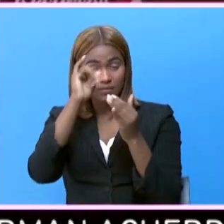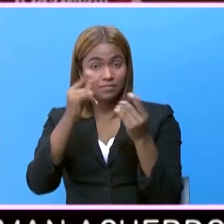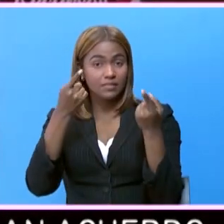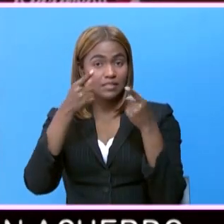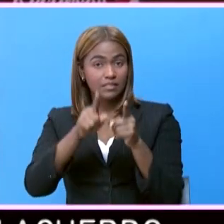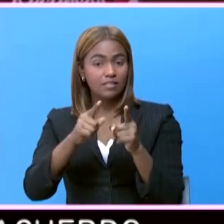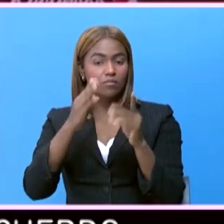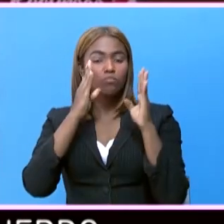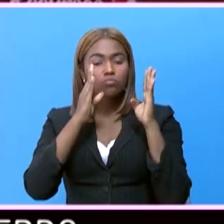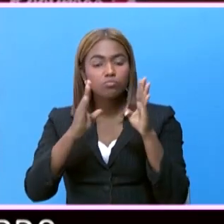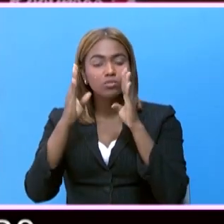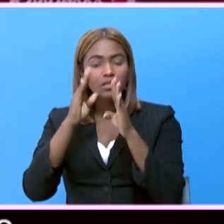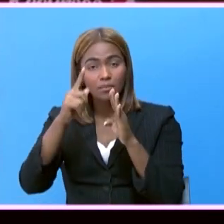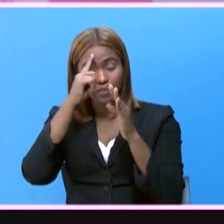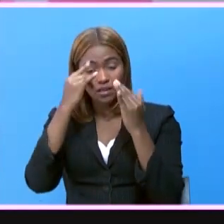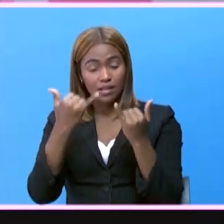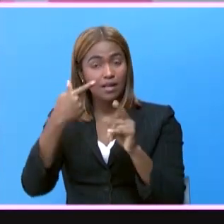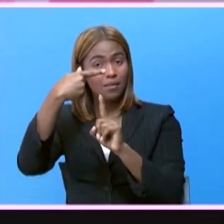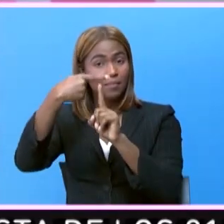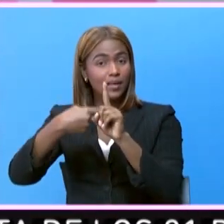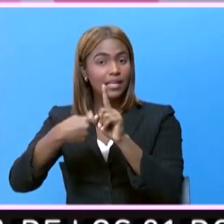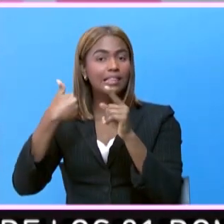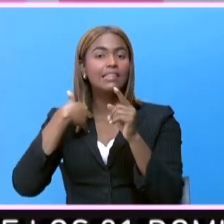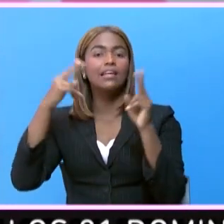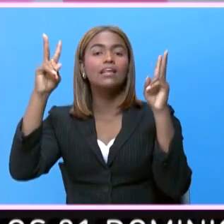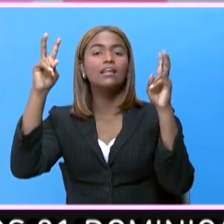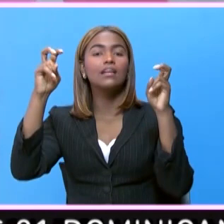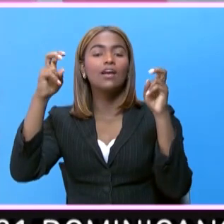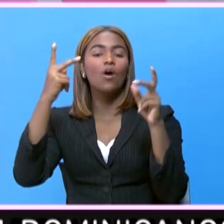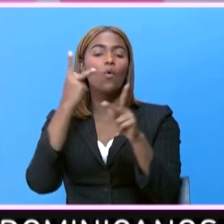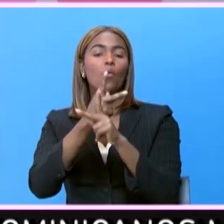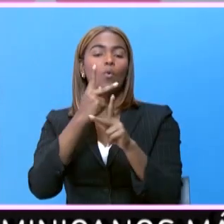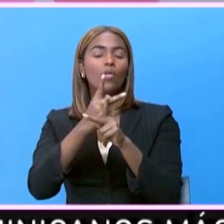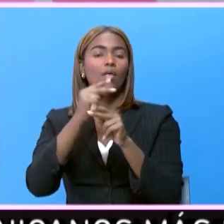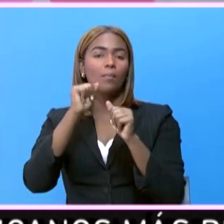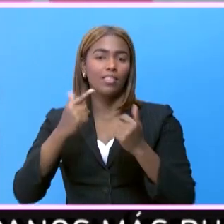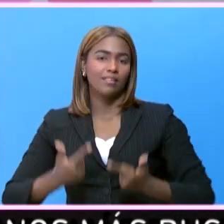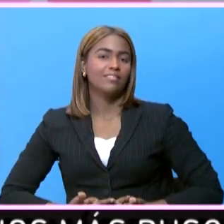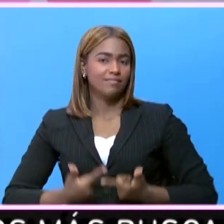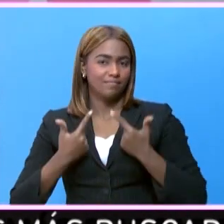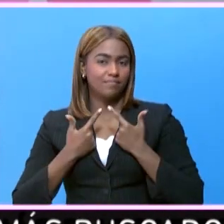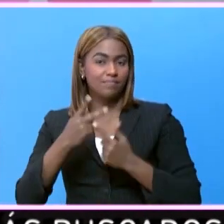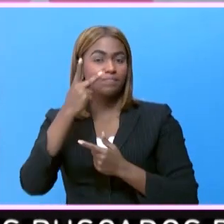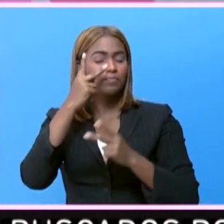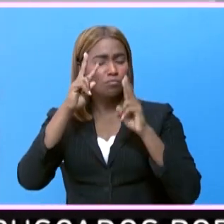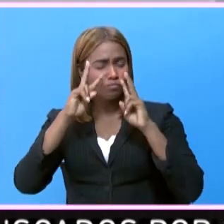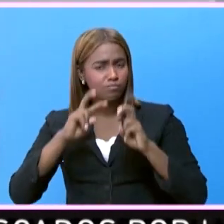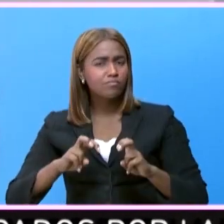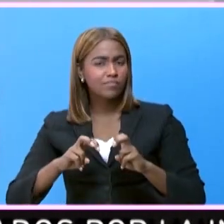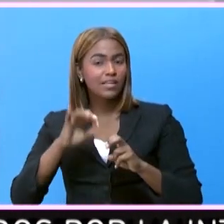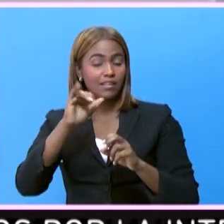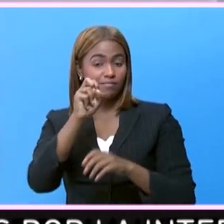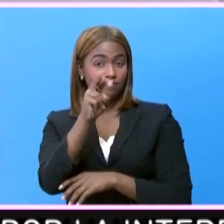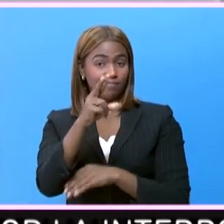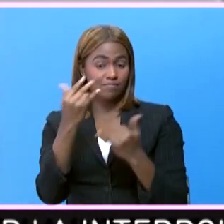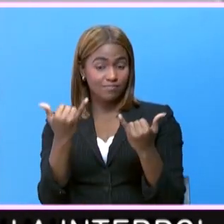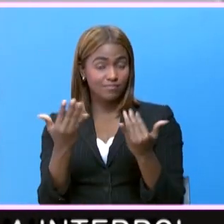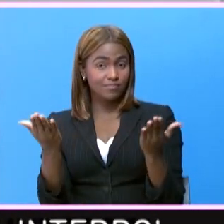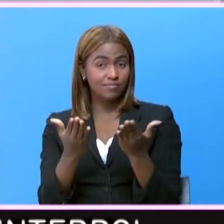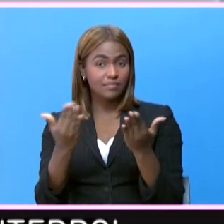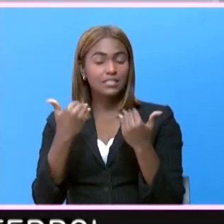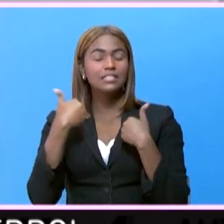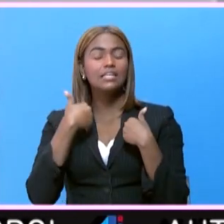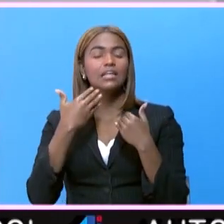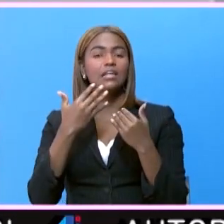ocasión, la dedicación del citado mes tiene como lema, Prevenir es vivir. ¡Chequéate! La televisora estatal